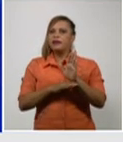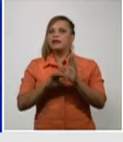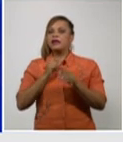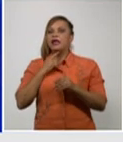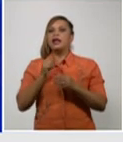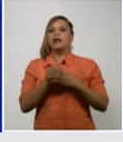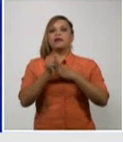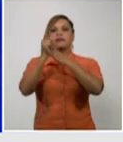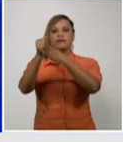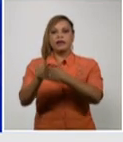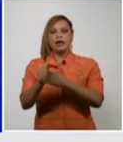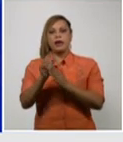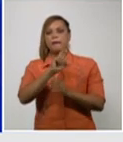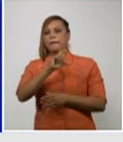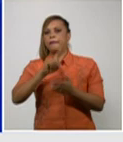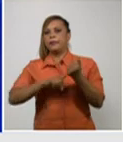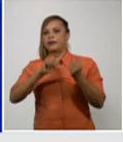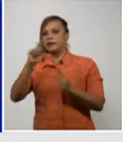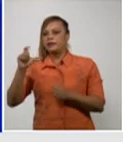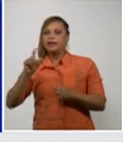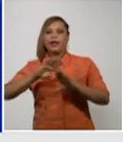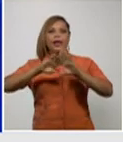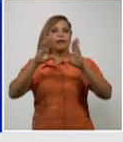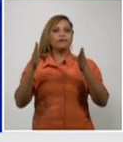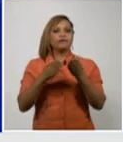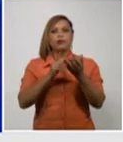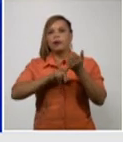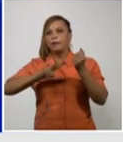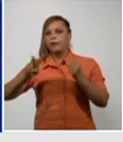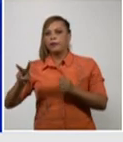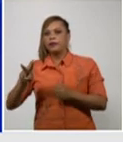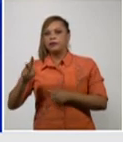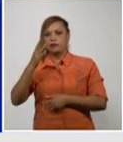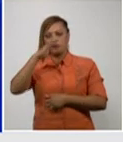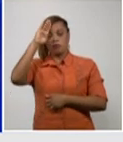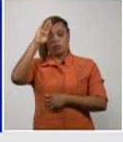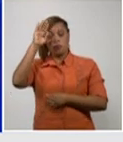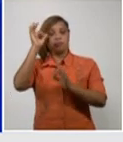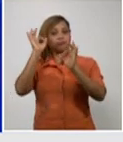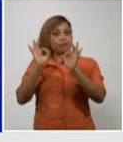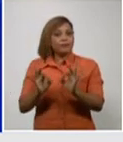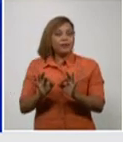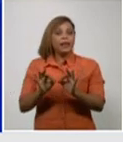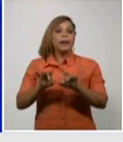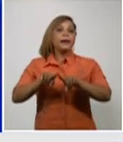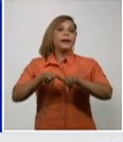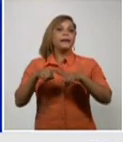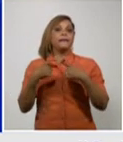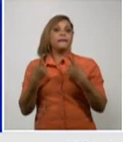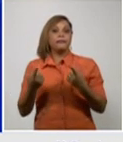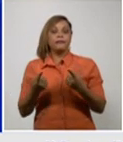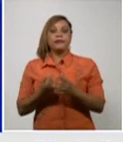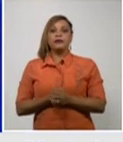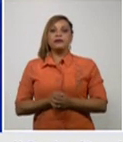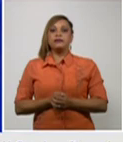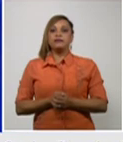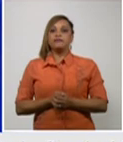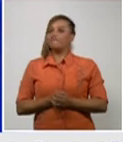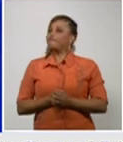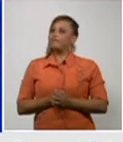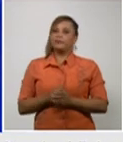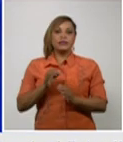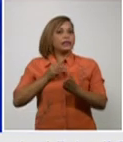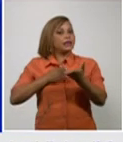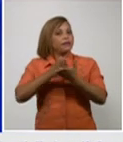gobierno en todos los territorios y en el país con mucha certeza pero pero de toda forma